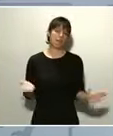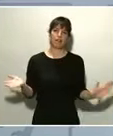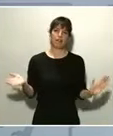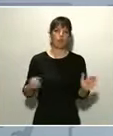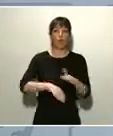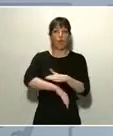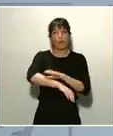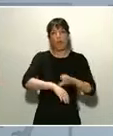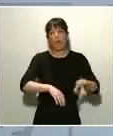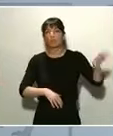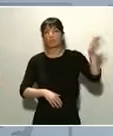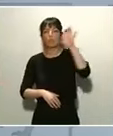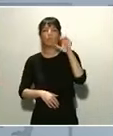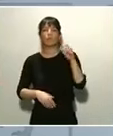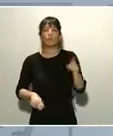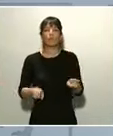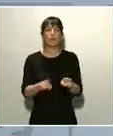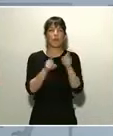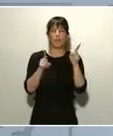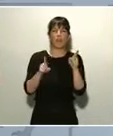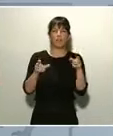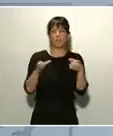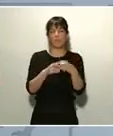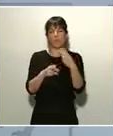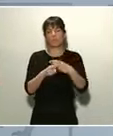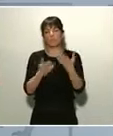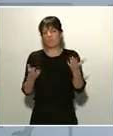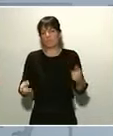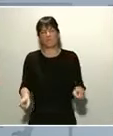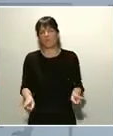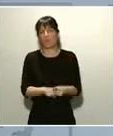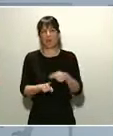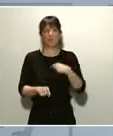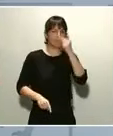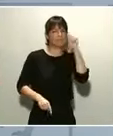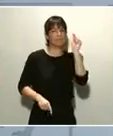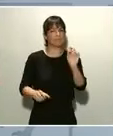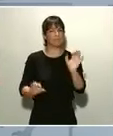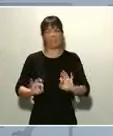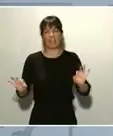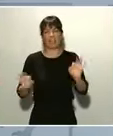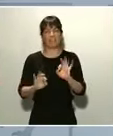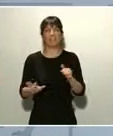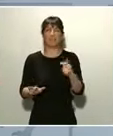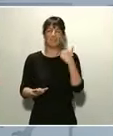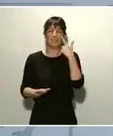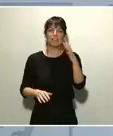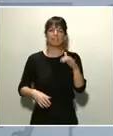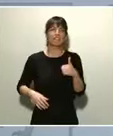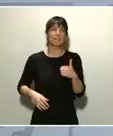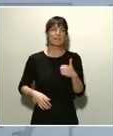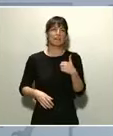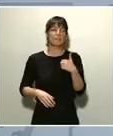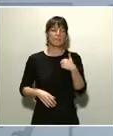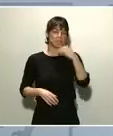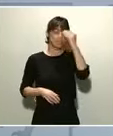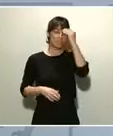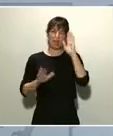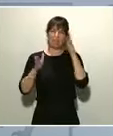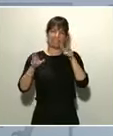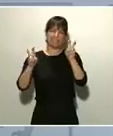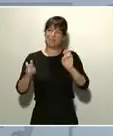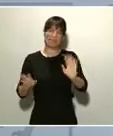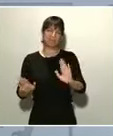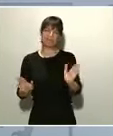sea del símbolo que sea. Fíjese que es que me parece que en lo que estamos ahora es en otra cosa. Es que no quiero